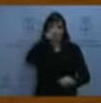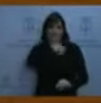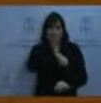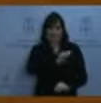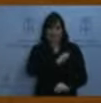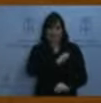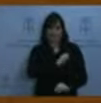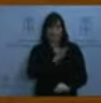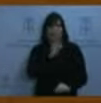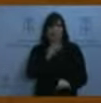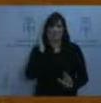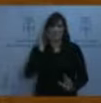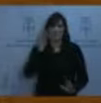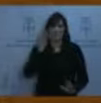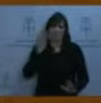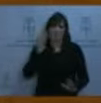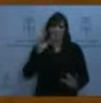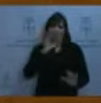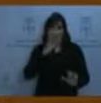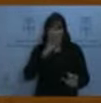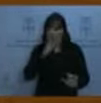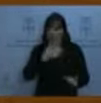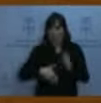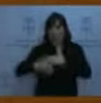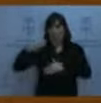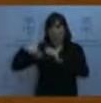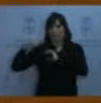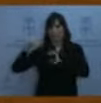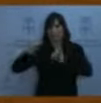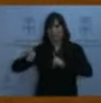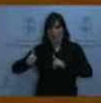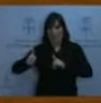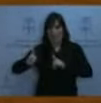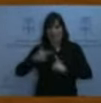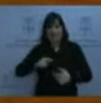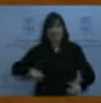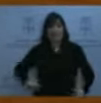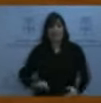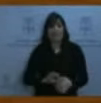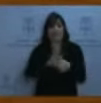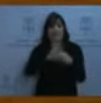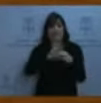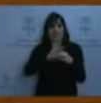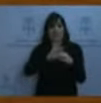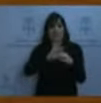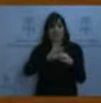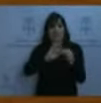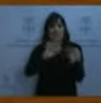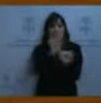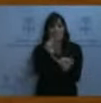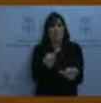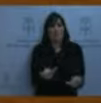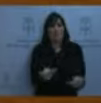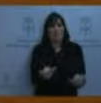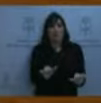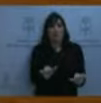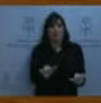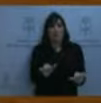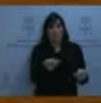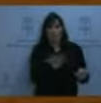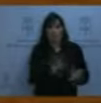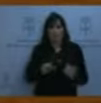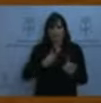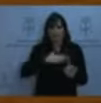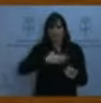Tiene que ver con el diseño de nuestro modelo territorial y tiene que ver con lo que es